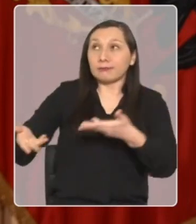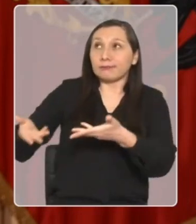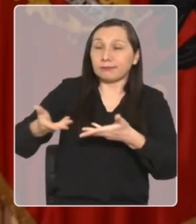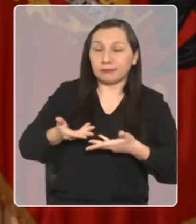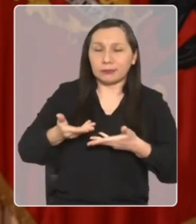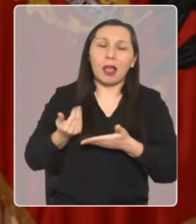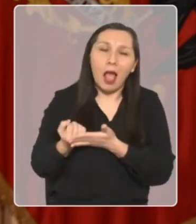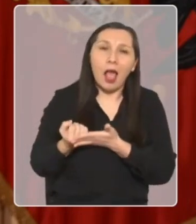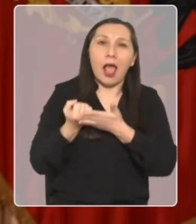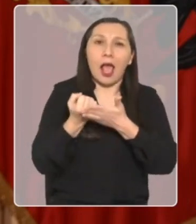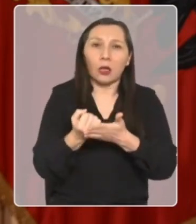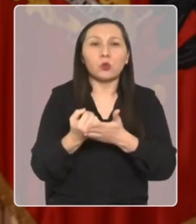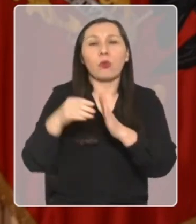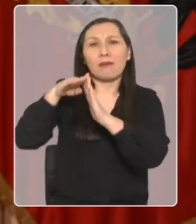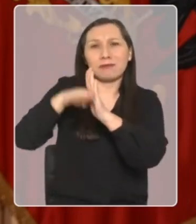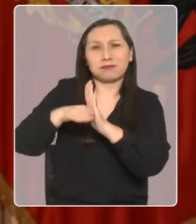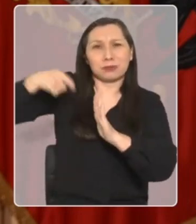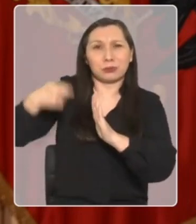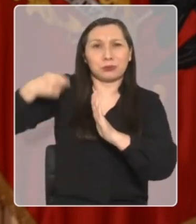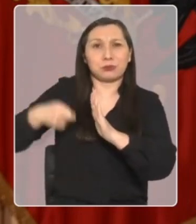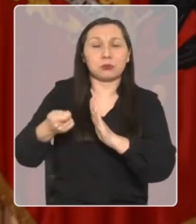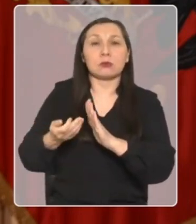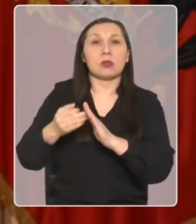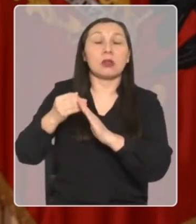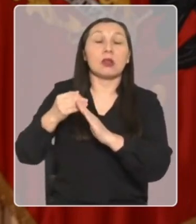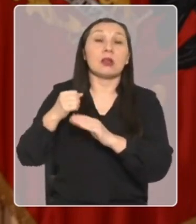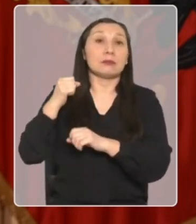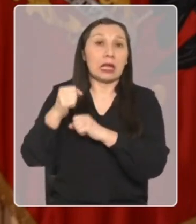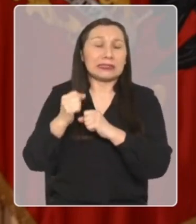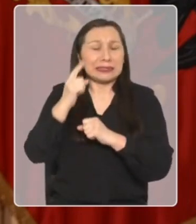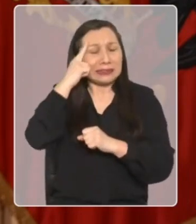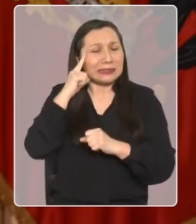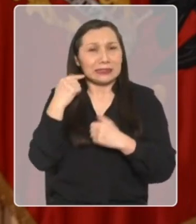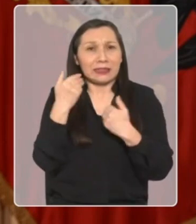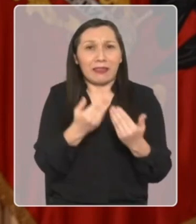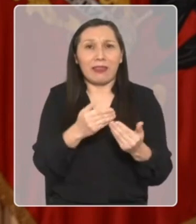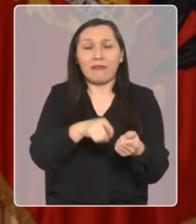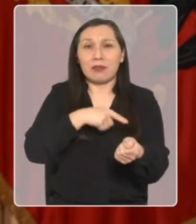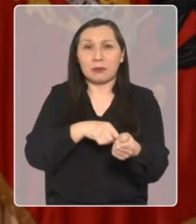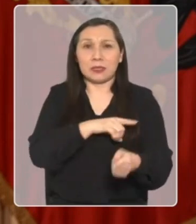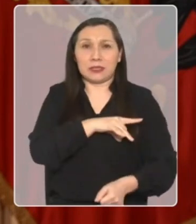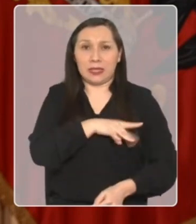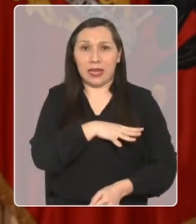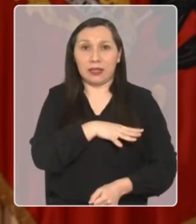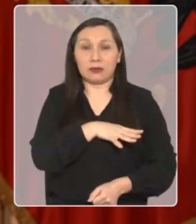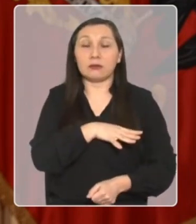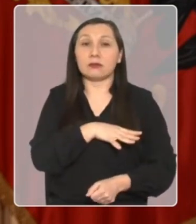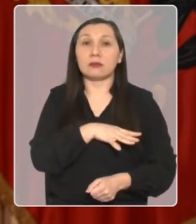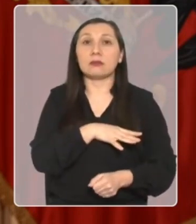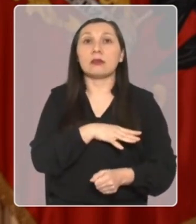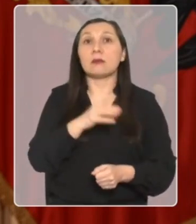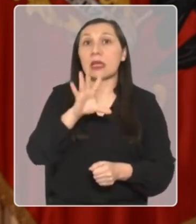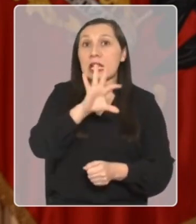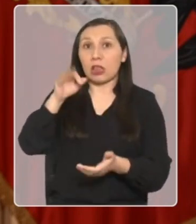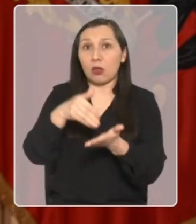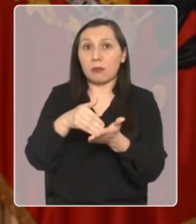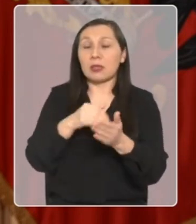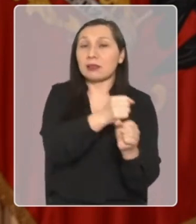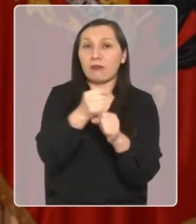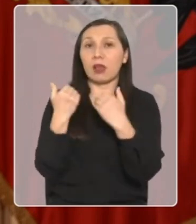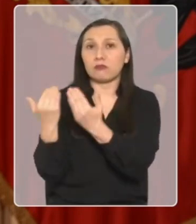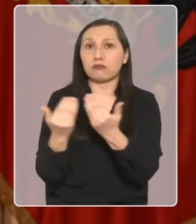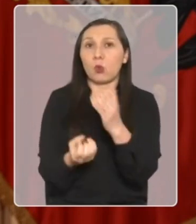Hemos contribuido a bajar la inflación que tanto de año le hace a las familias chilenas. Creamos medio millón de empleos